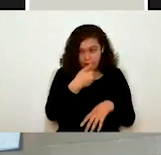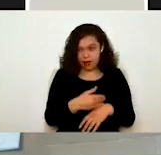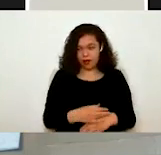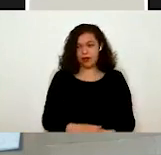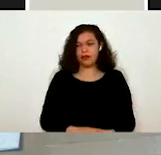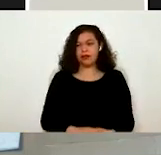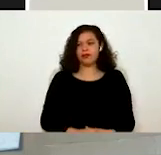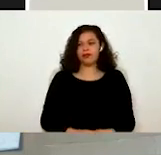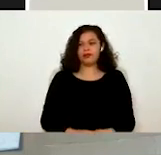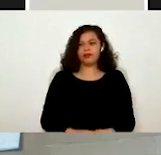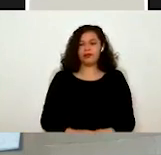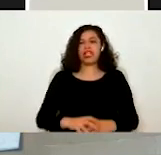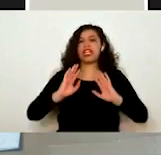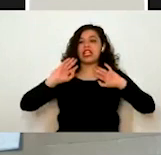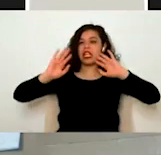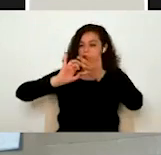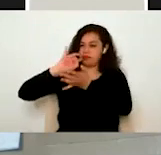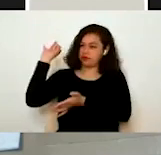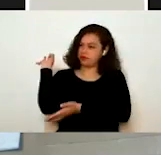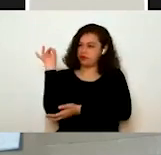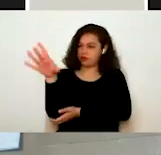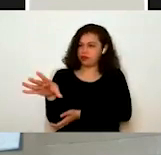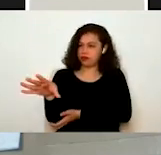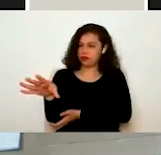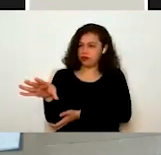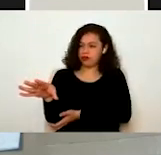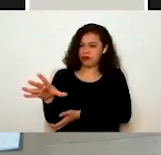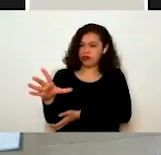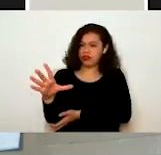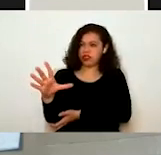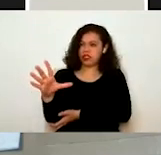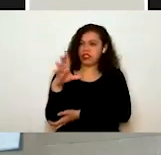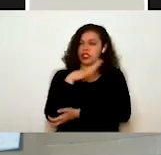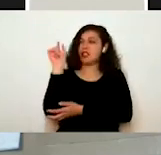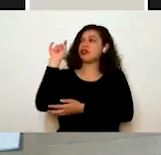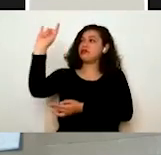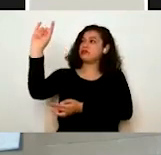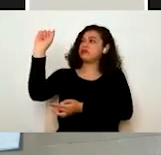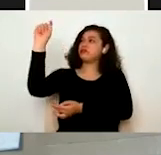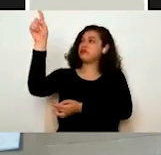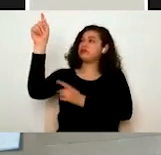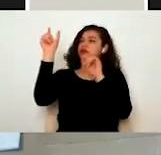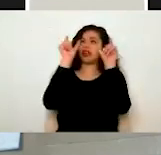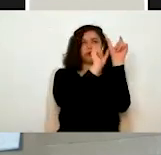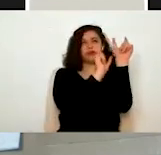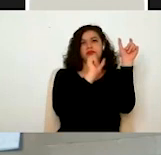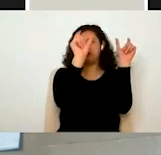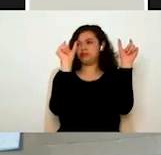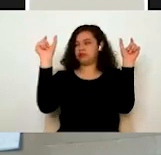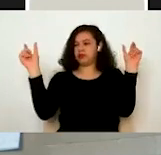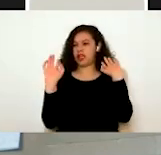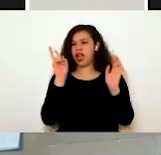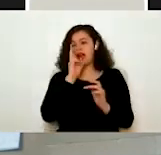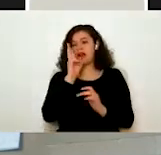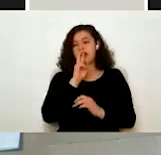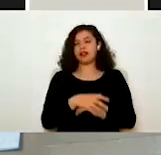Ok, ya está enviado. Vamos a ver si ya ha pasado de etapa aquí en esta parte de arriba. Le doy clic aquí. Y aquí